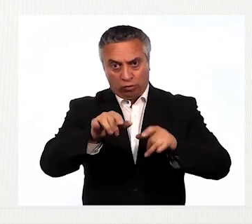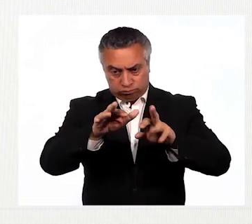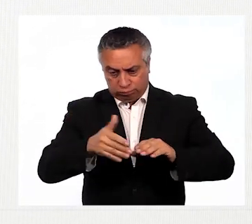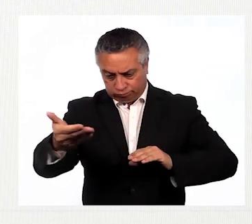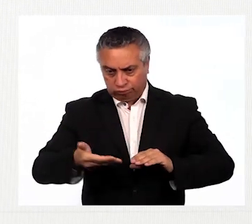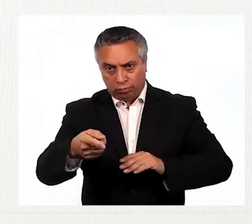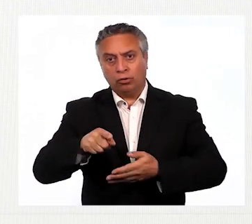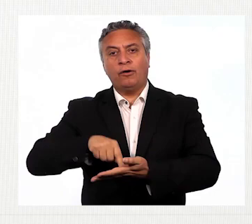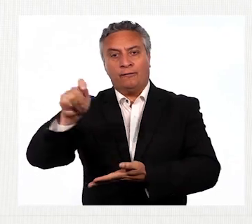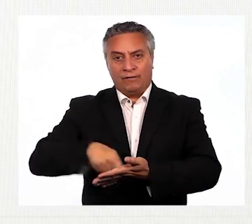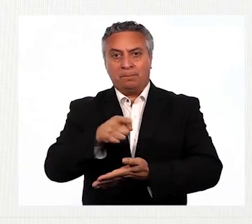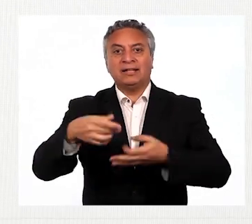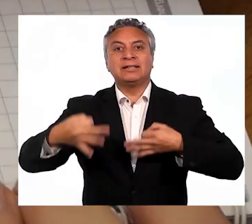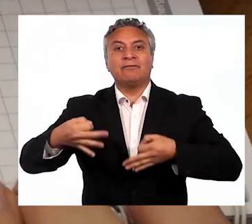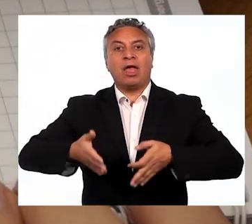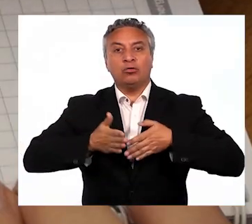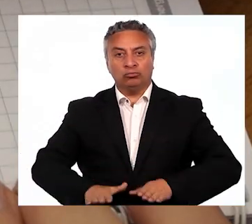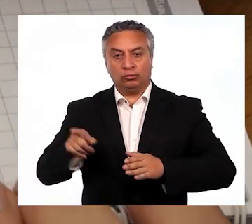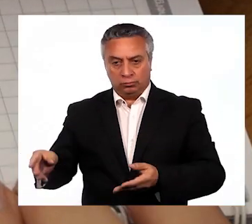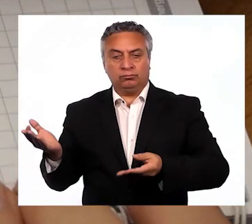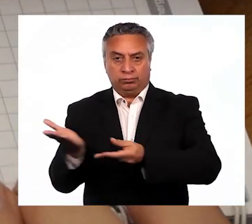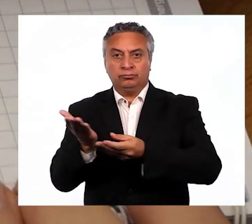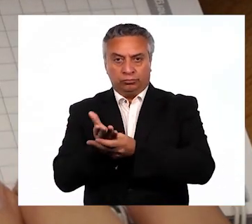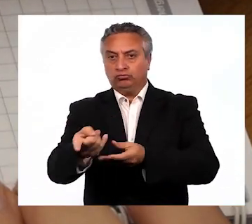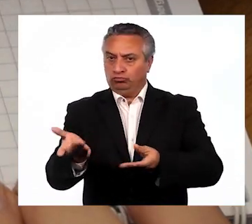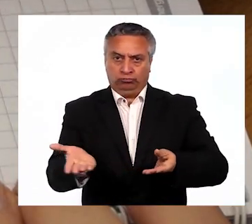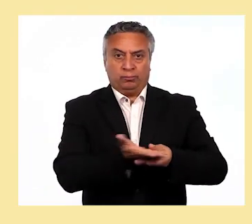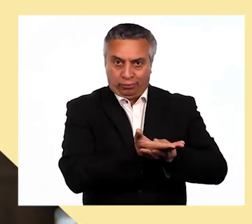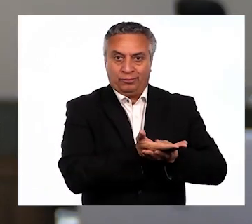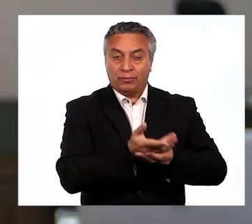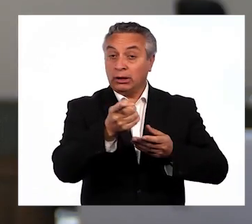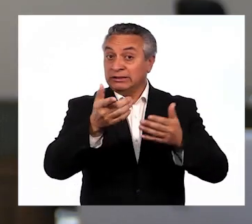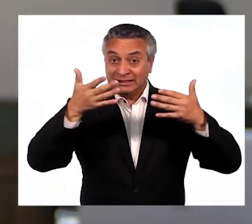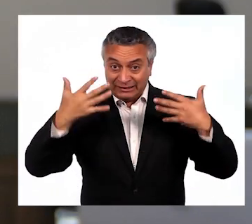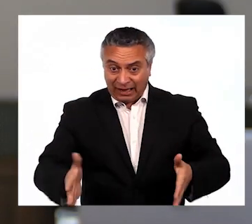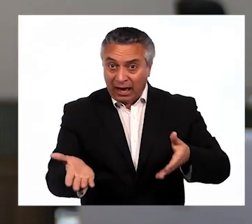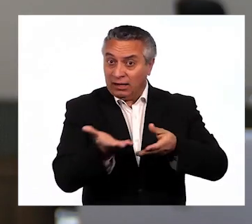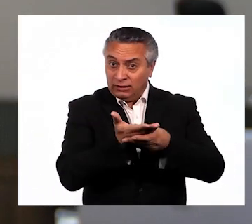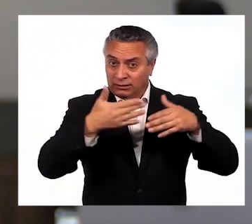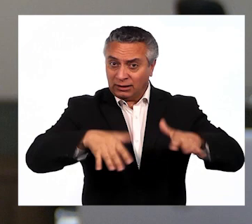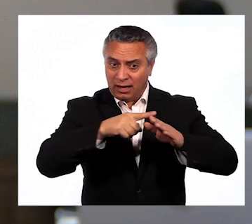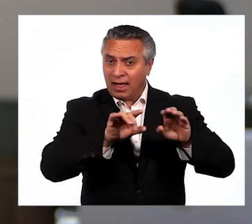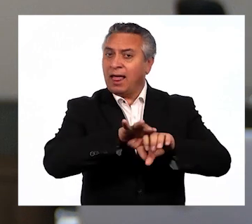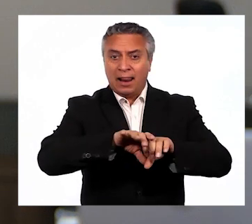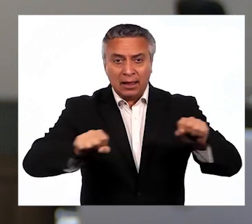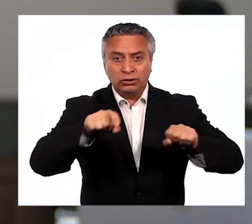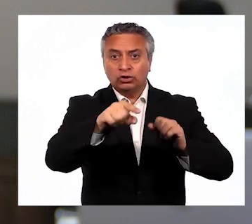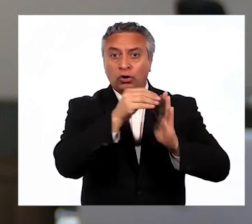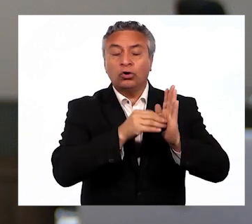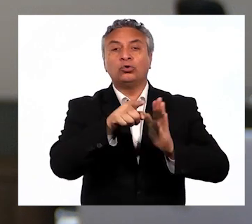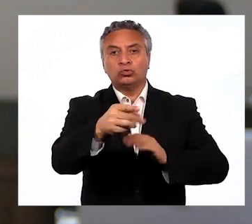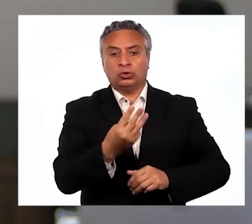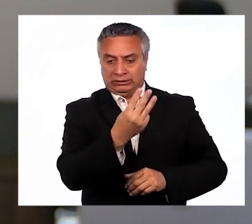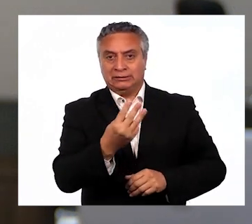y adjuntas el certificado de nacimiento con todas las subinscripciones que correspondan. Una vez que tengas tu Registro Social de Hogares, debes